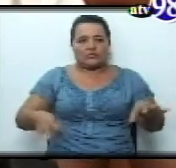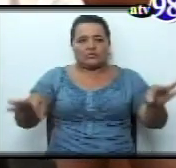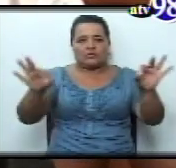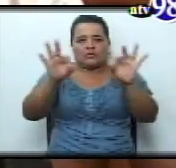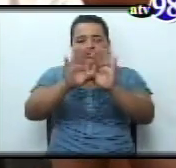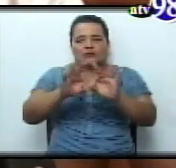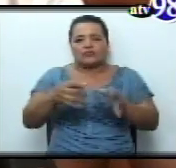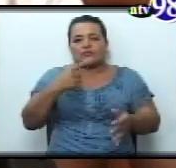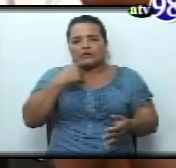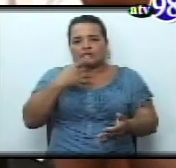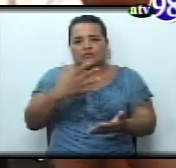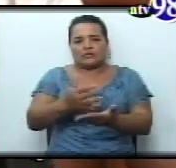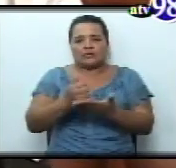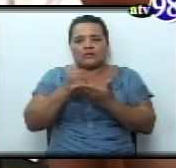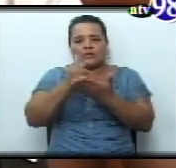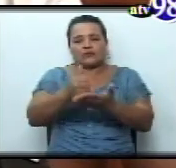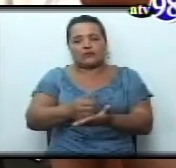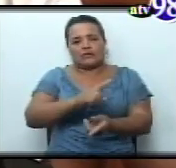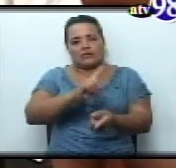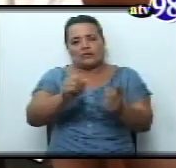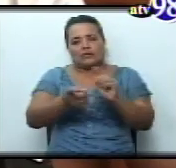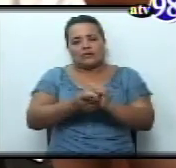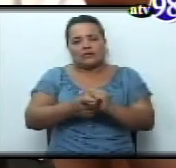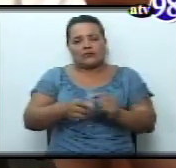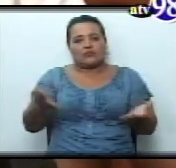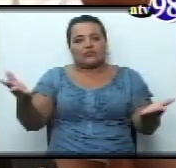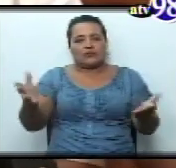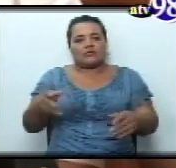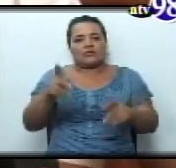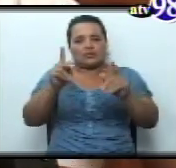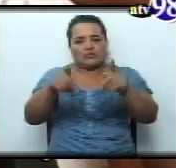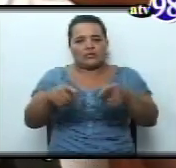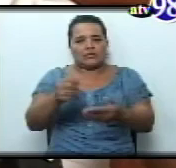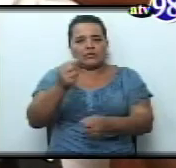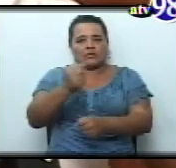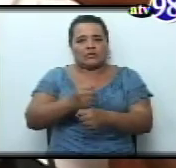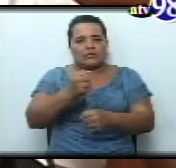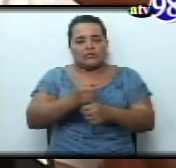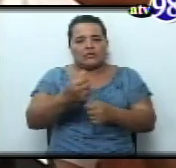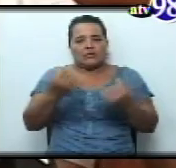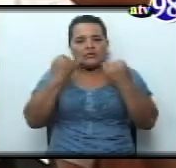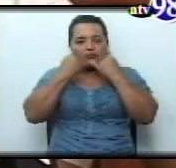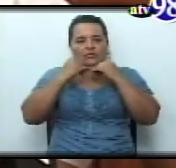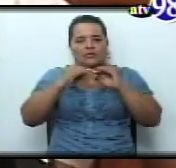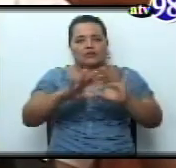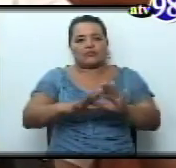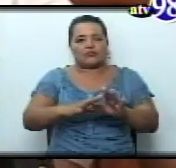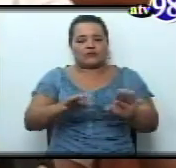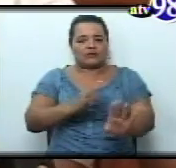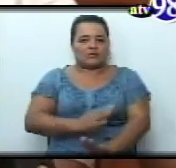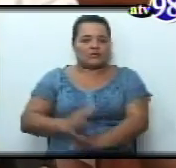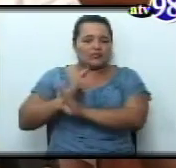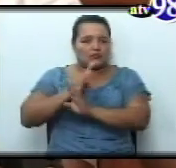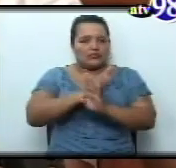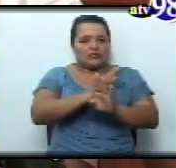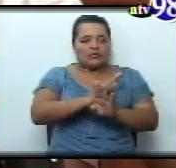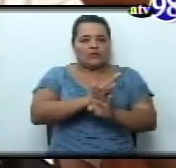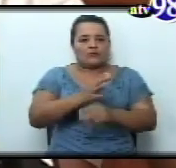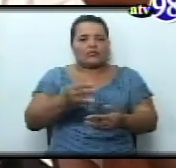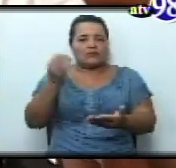importantes sobre la base de un sistema acusatorio que brindaría seguridad jurídica,